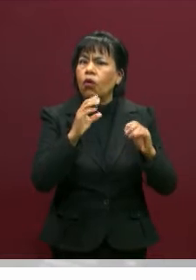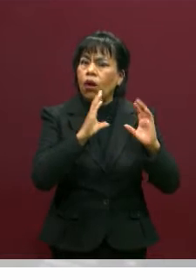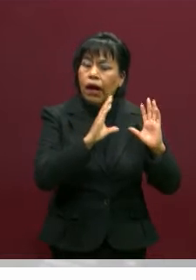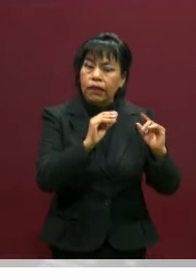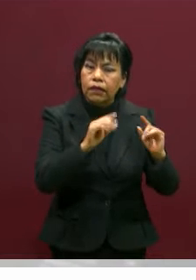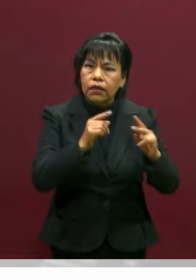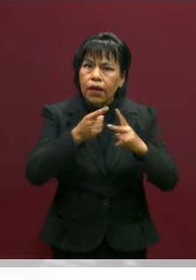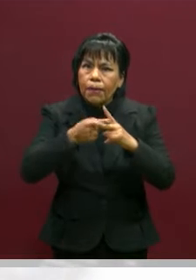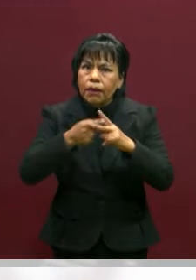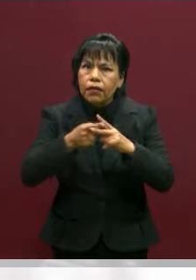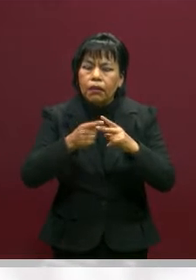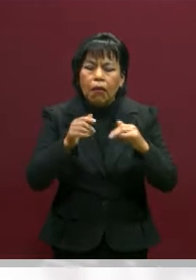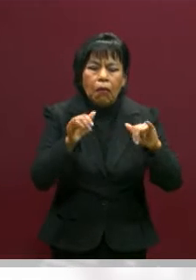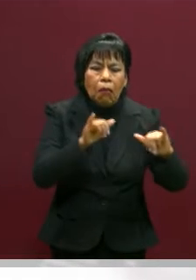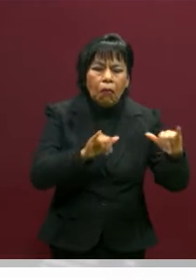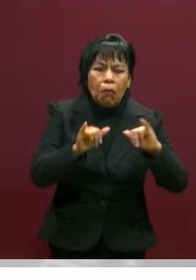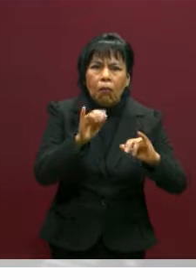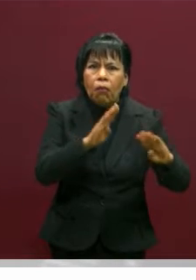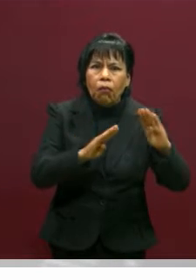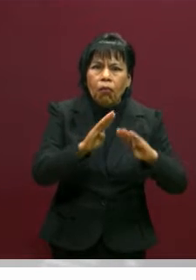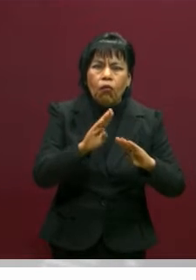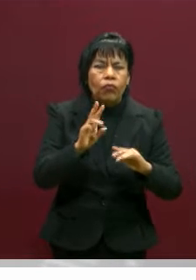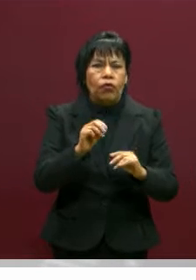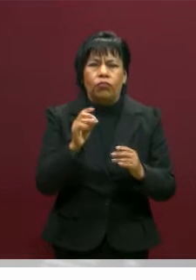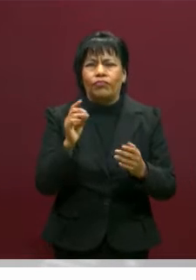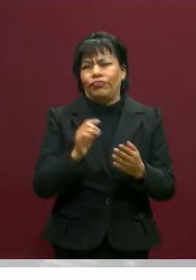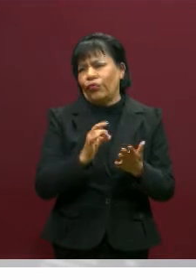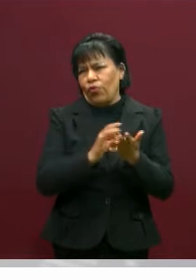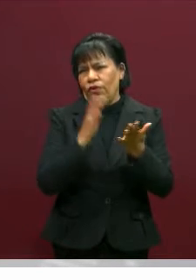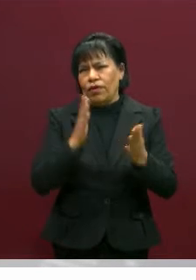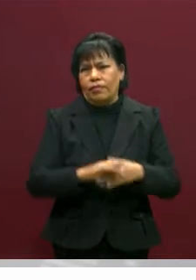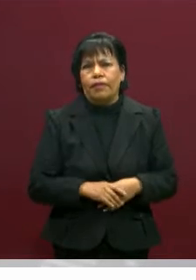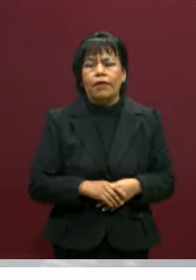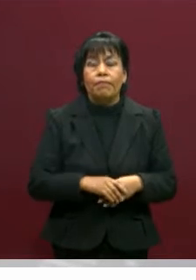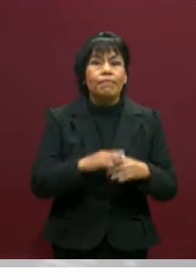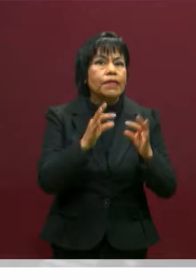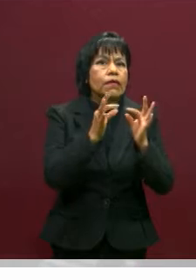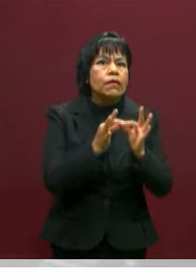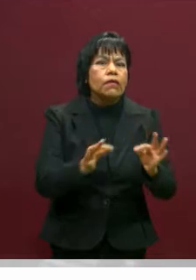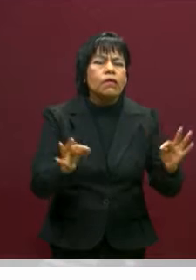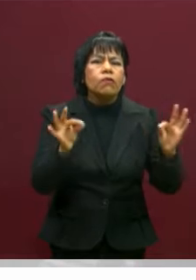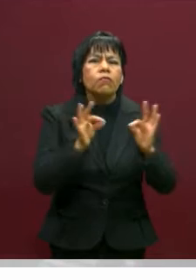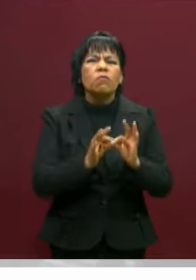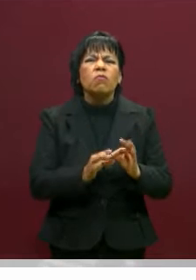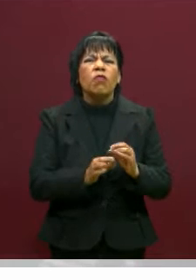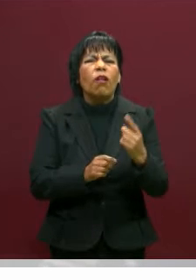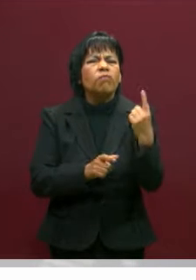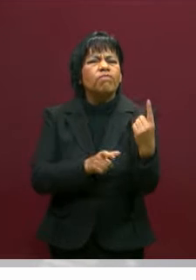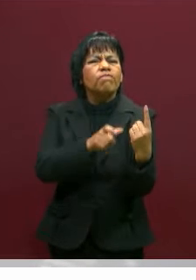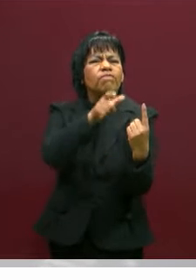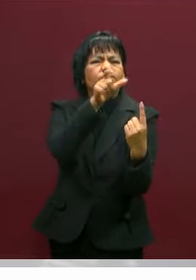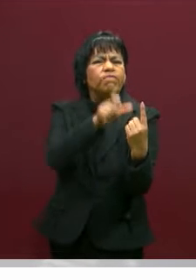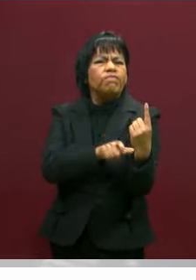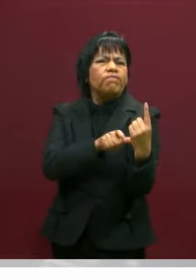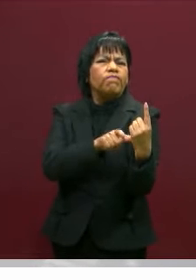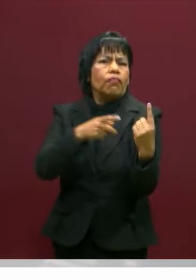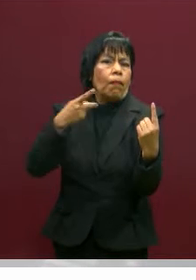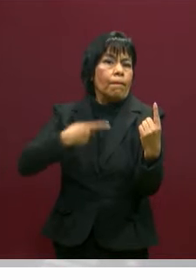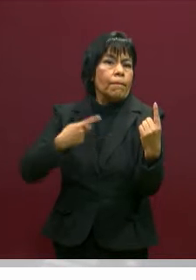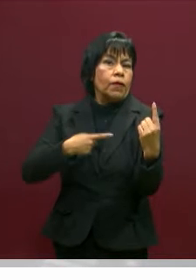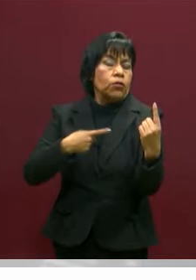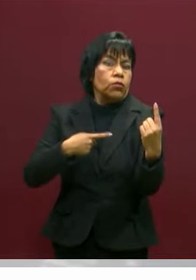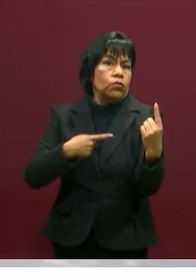matemáticas, química, biología, no. Lo más importante es formar seres humanos integrales.